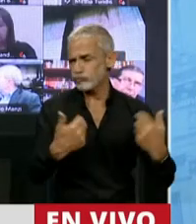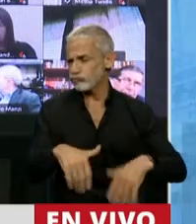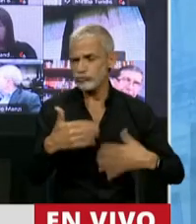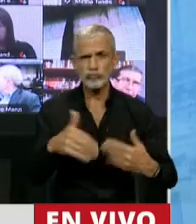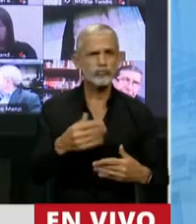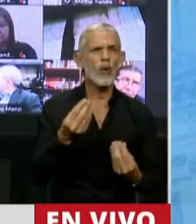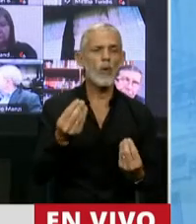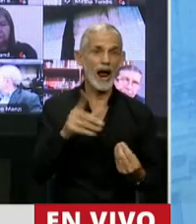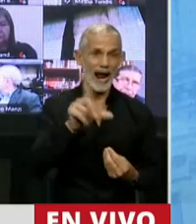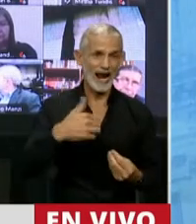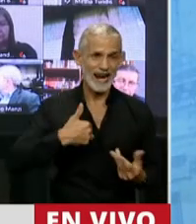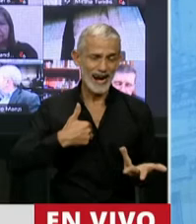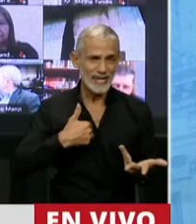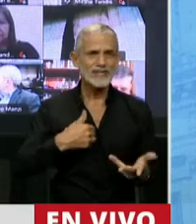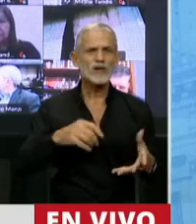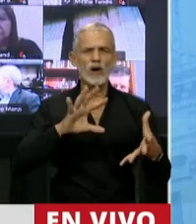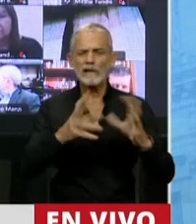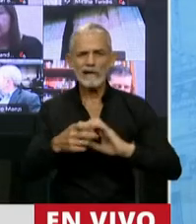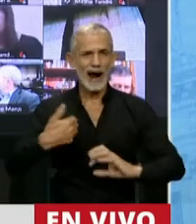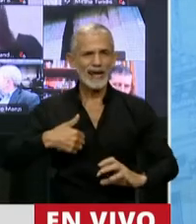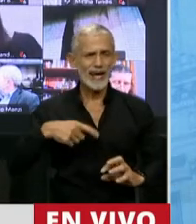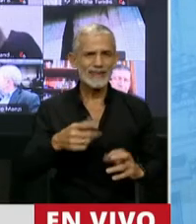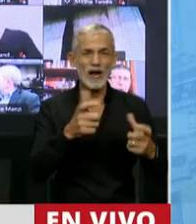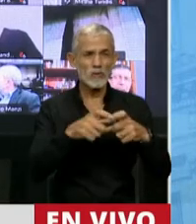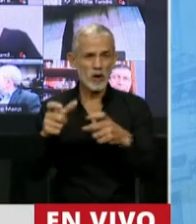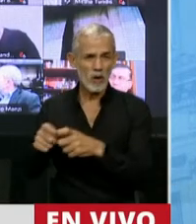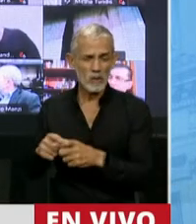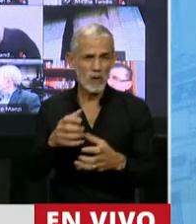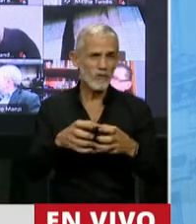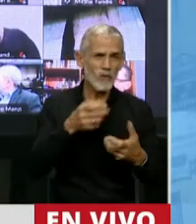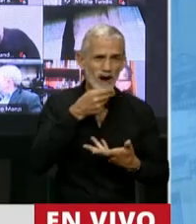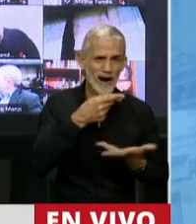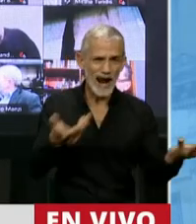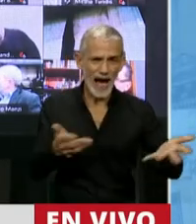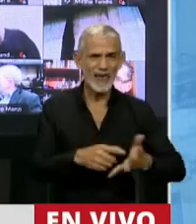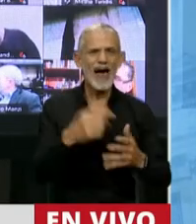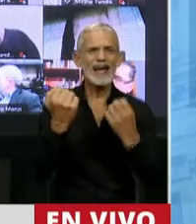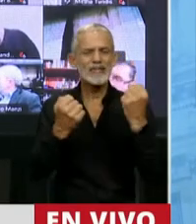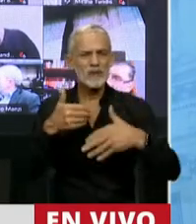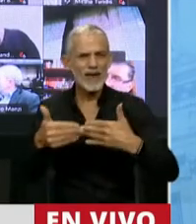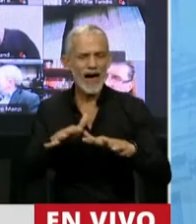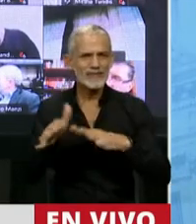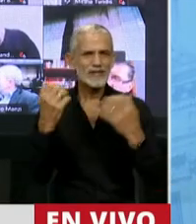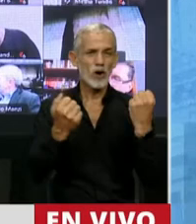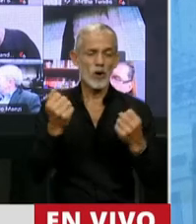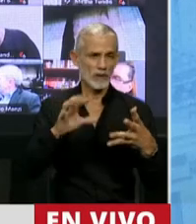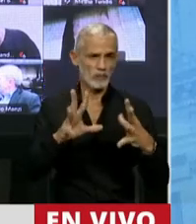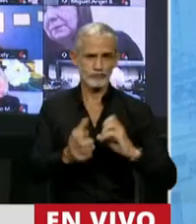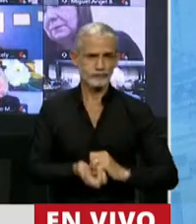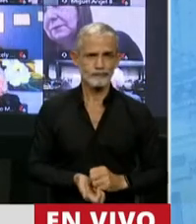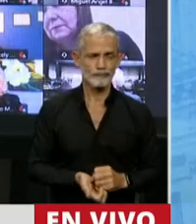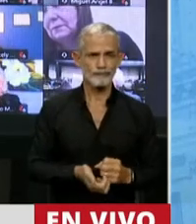le están haciendo al país, que le están haciendo a la Argentina, que le están haciendo a las actividades económicas. Miren,